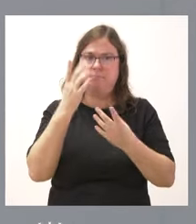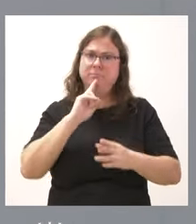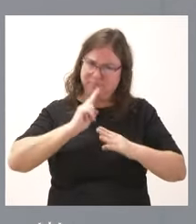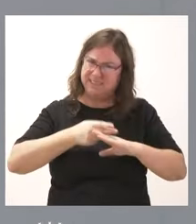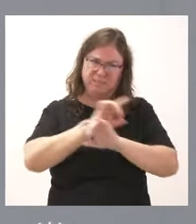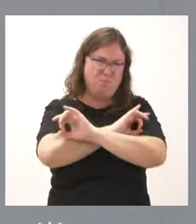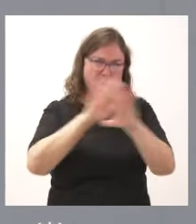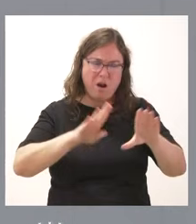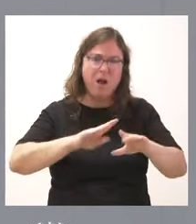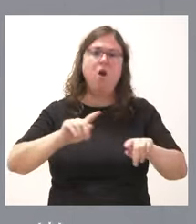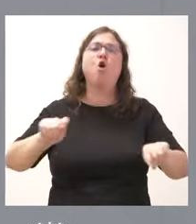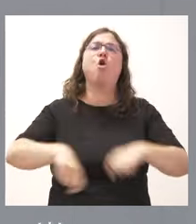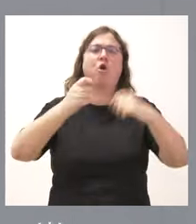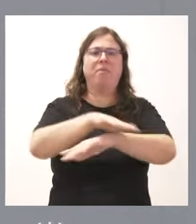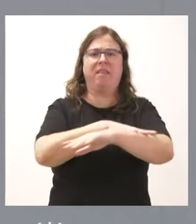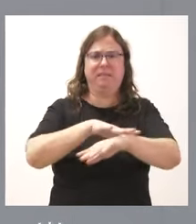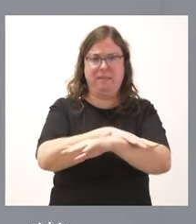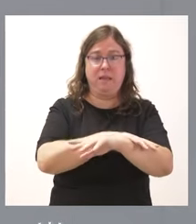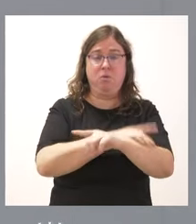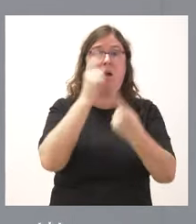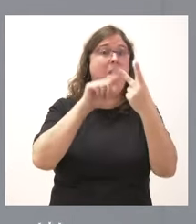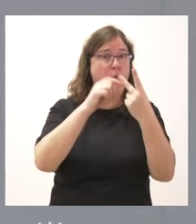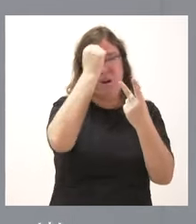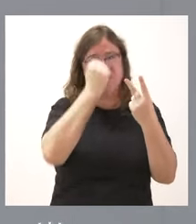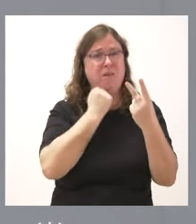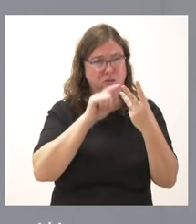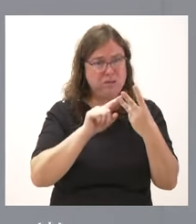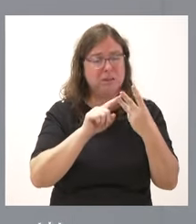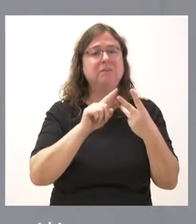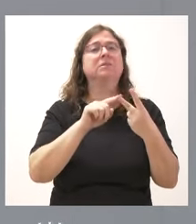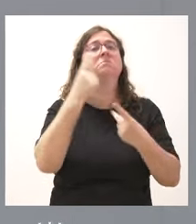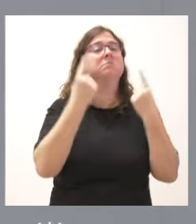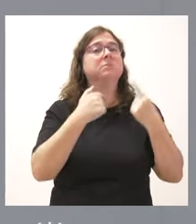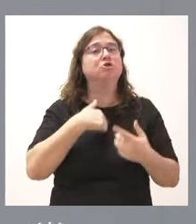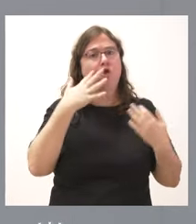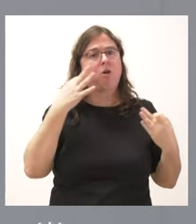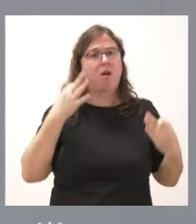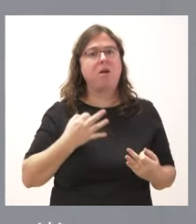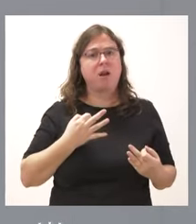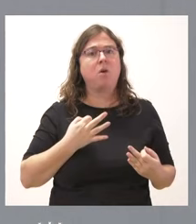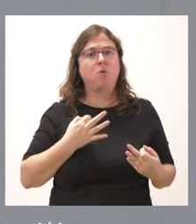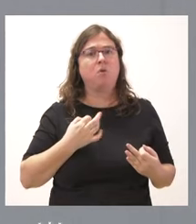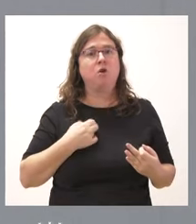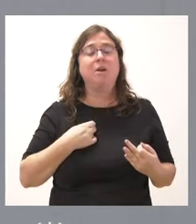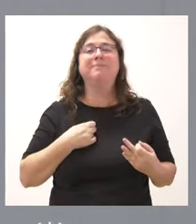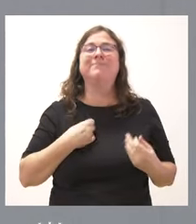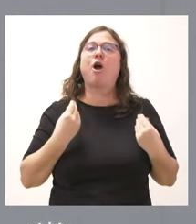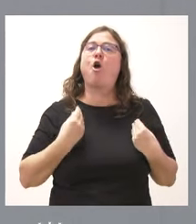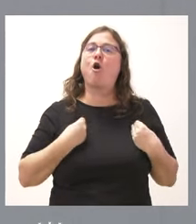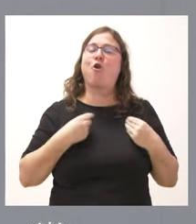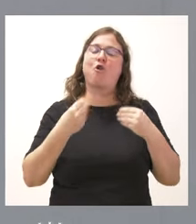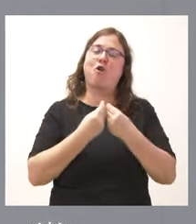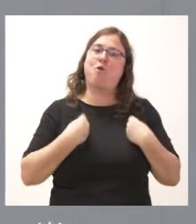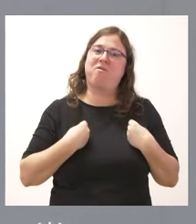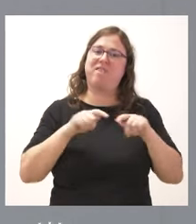Estado, algunas por actos terroristas y, lógicamente, yo creo que en eso lo que rompió la convivencia entre los españoles